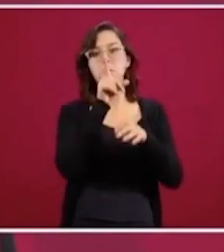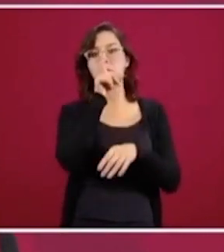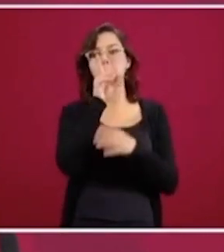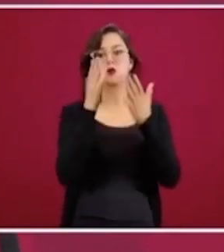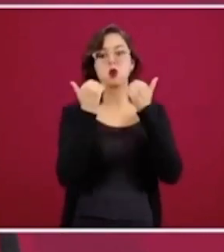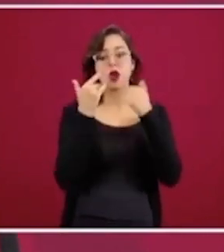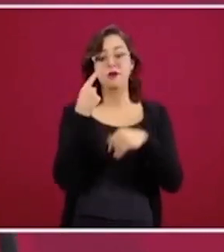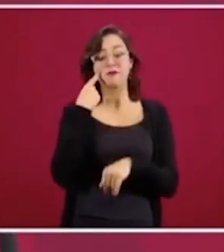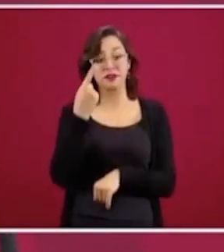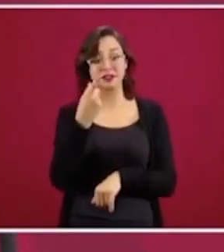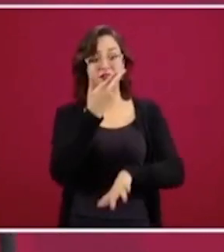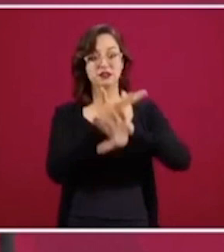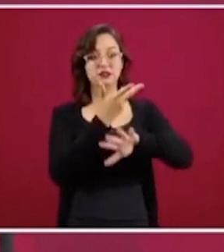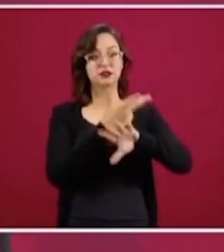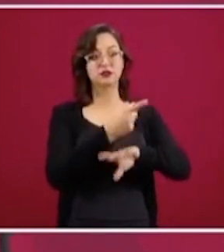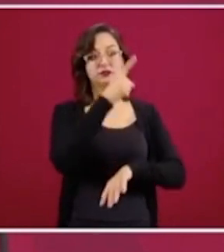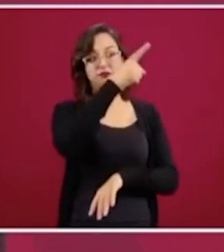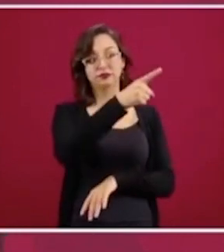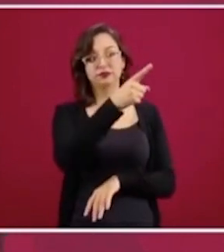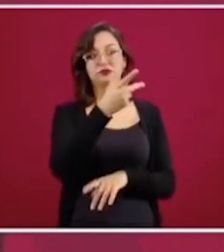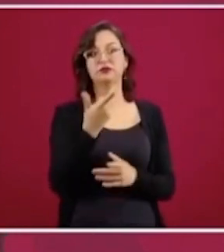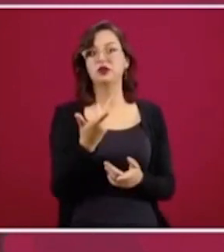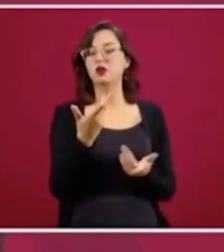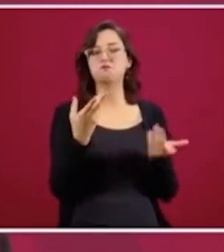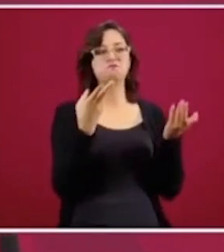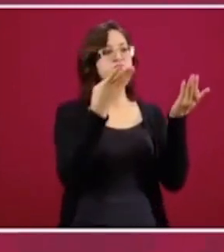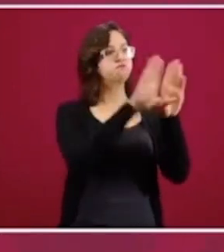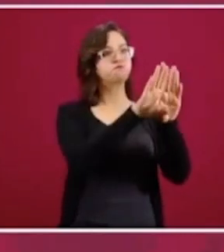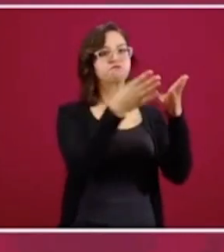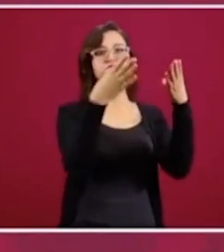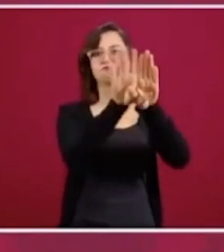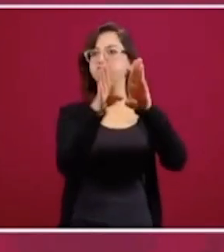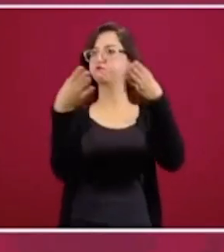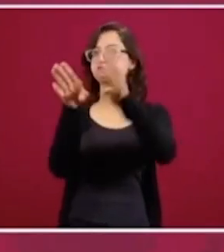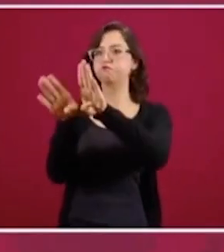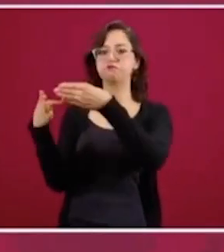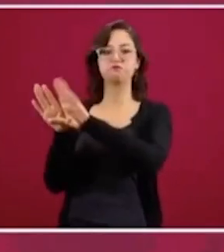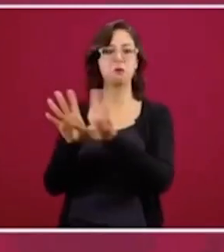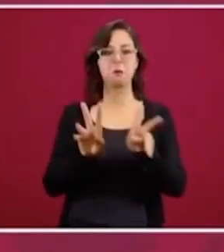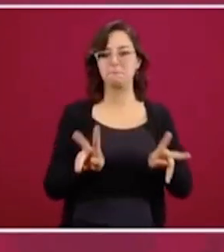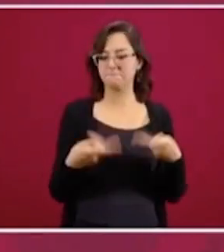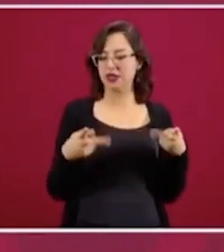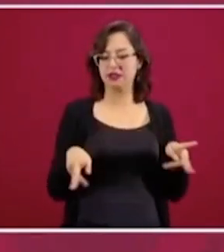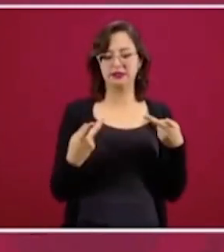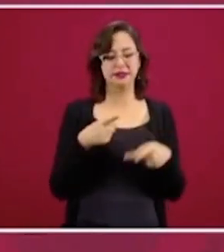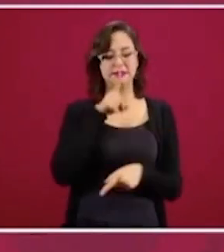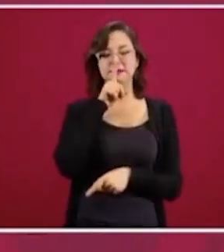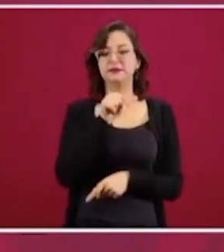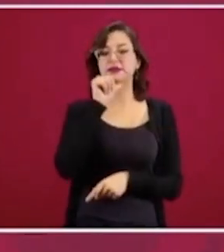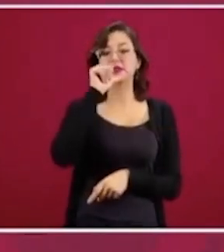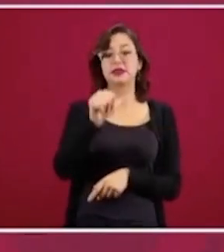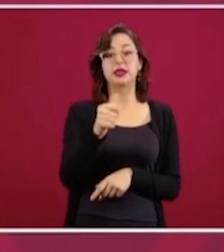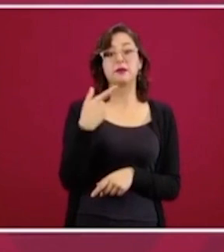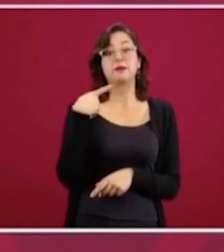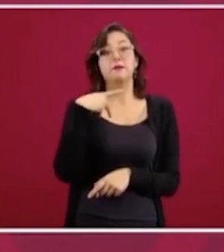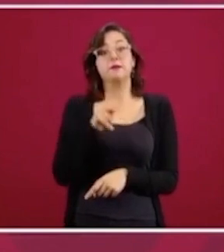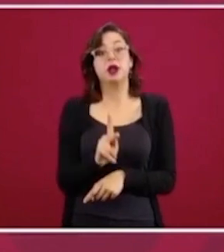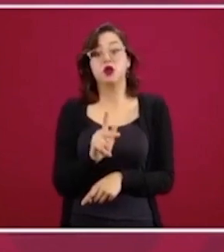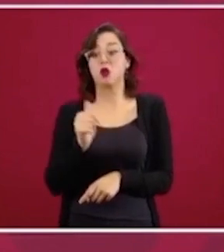y hicieron en el caso de México y de Cánada la excepción